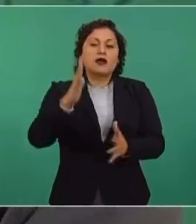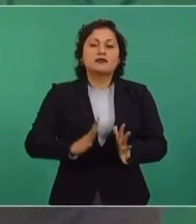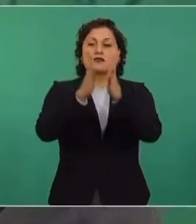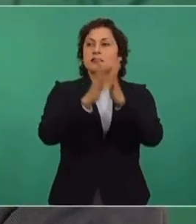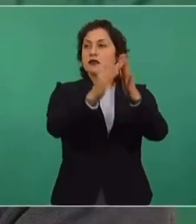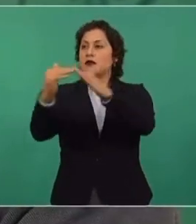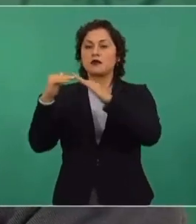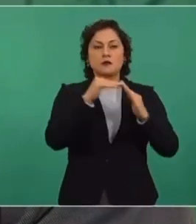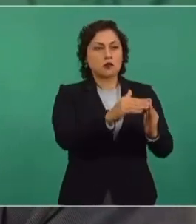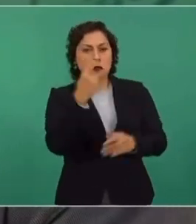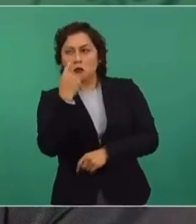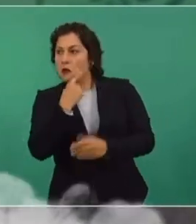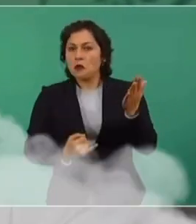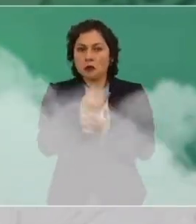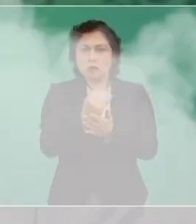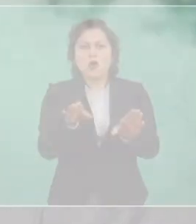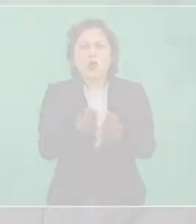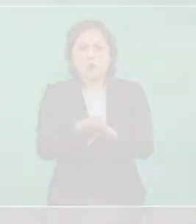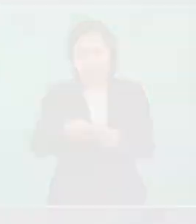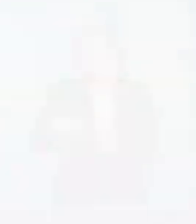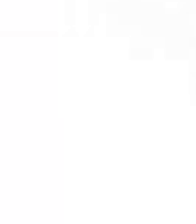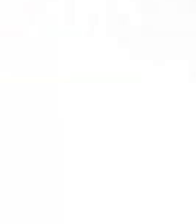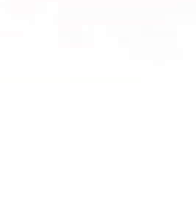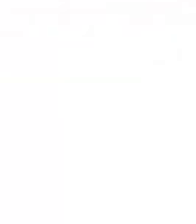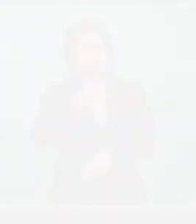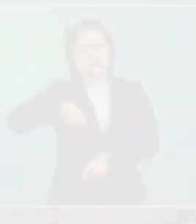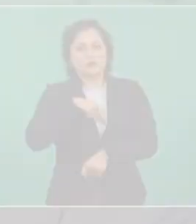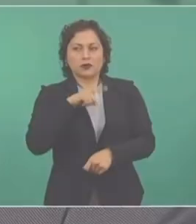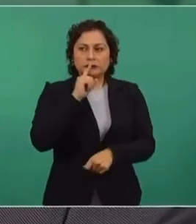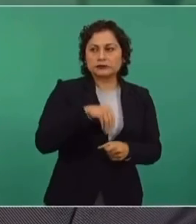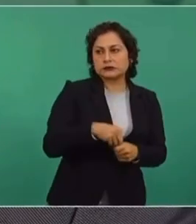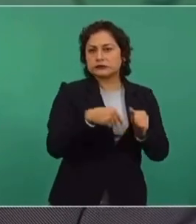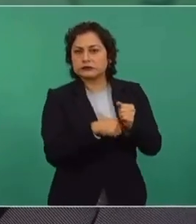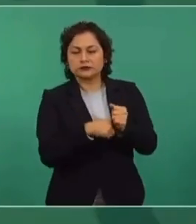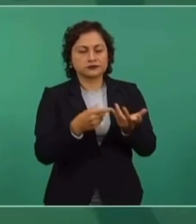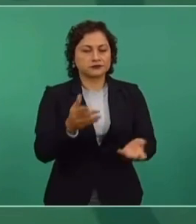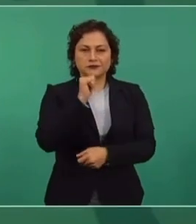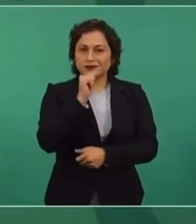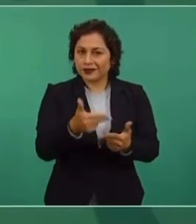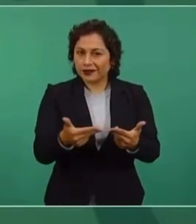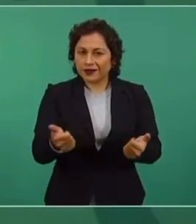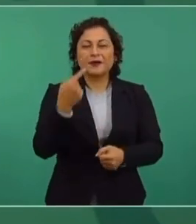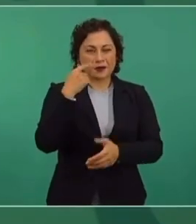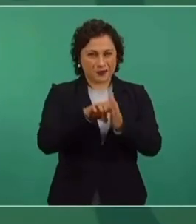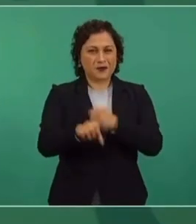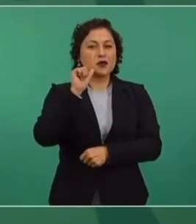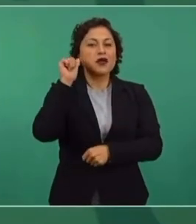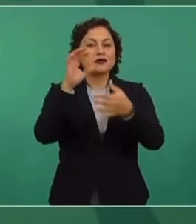¿qué vamos a ocultar? Nada. Es como lo del Reforma que hablaba yo ayer,